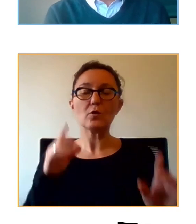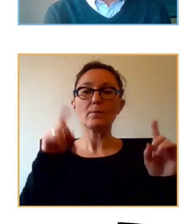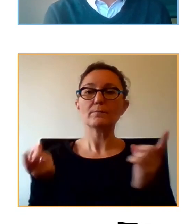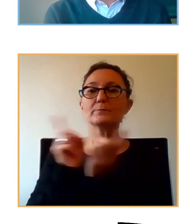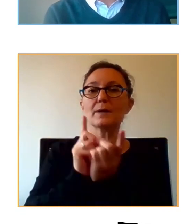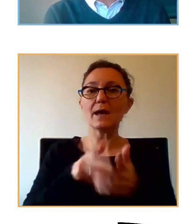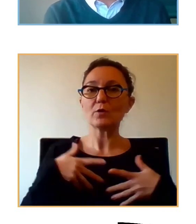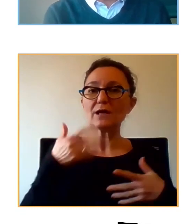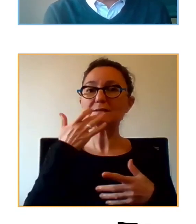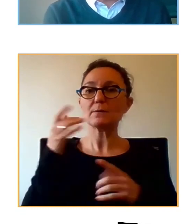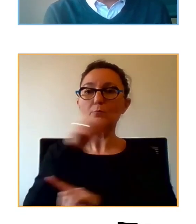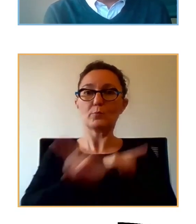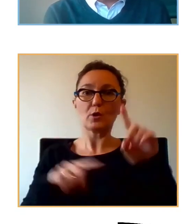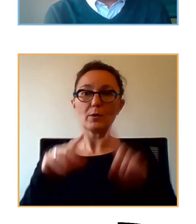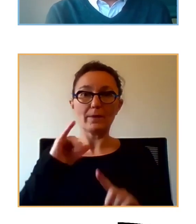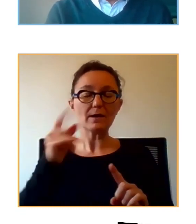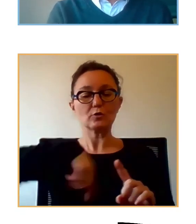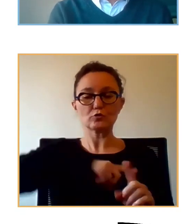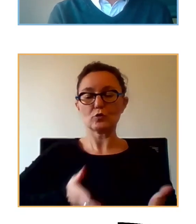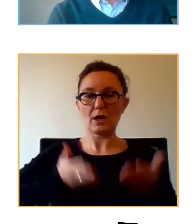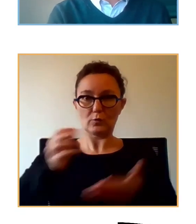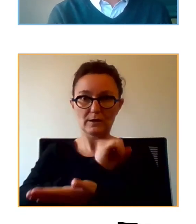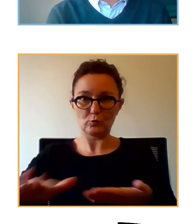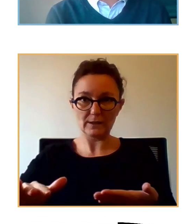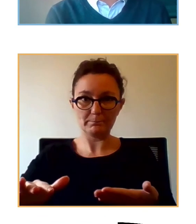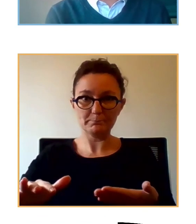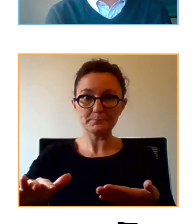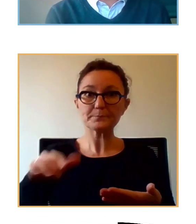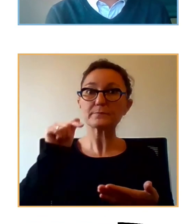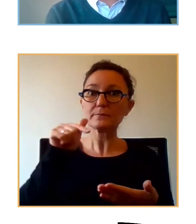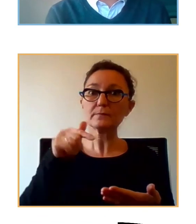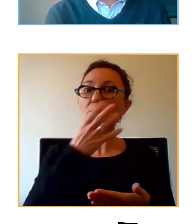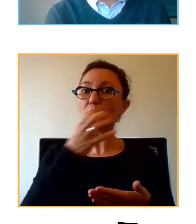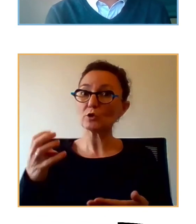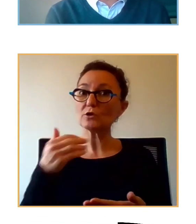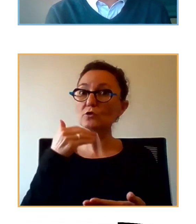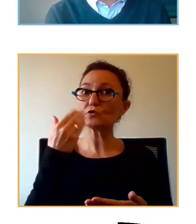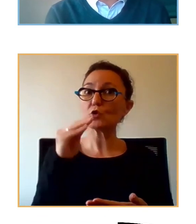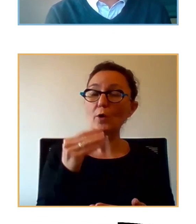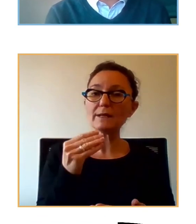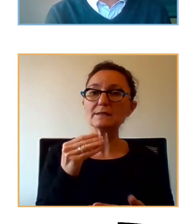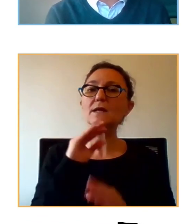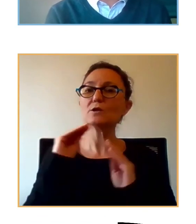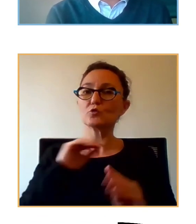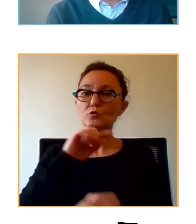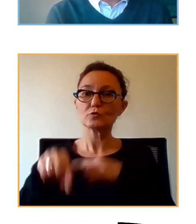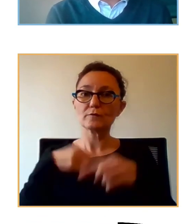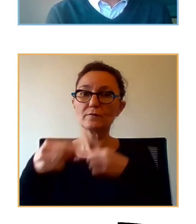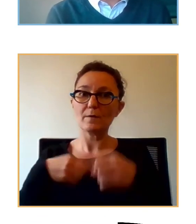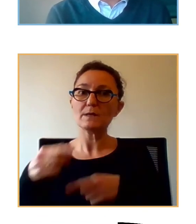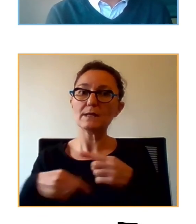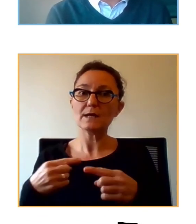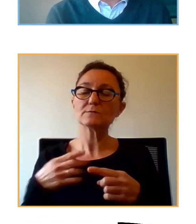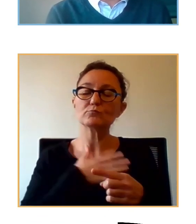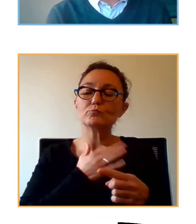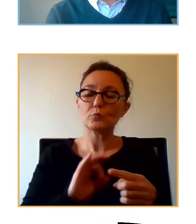problema, le apreciamos ayuda gratuita. Así que en este caso, casi 400 jóvenes y sus familias, más de 400 jóvenes y sus familias, se